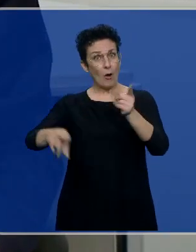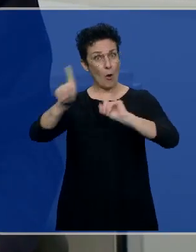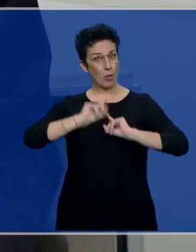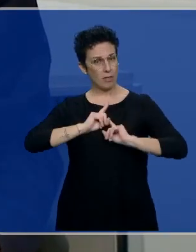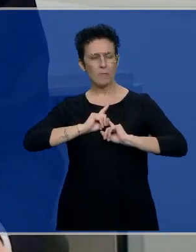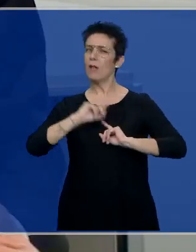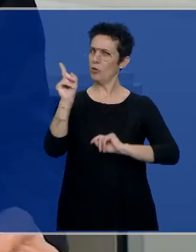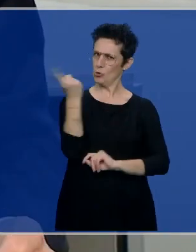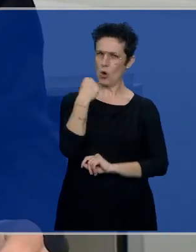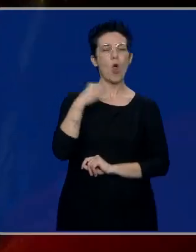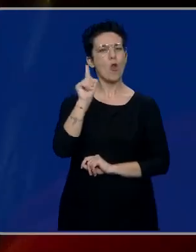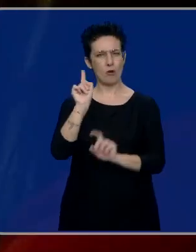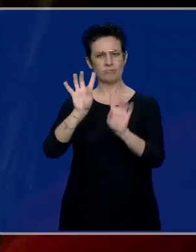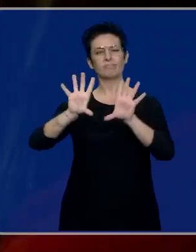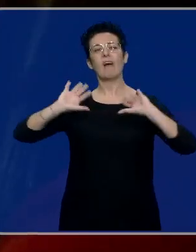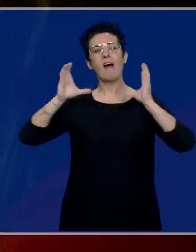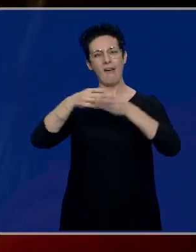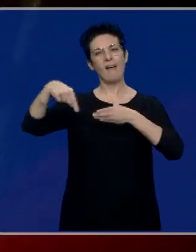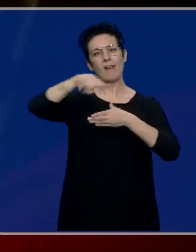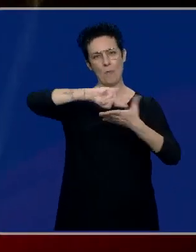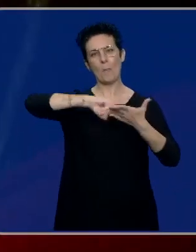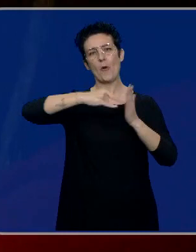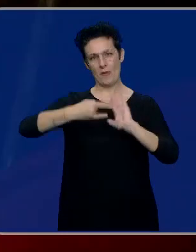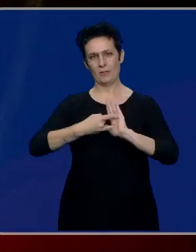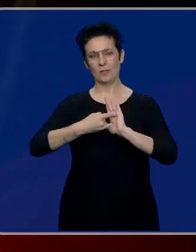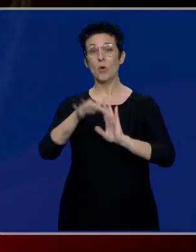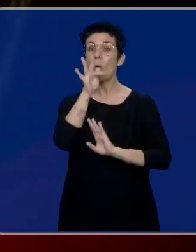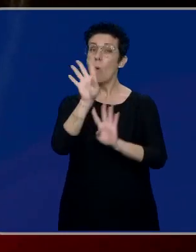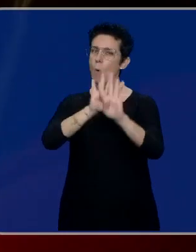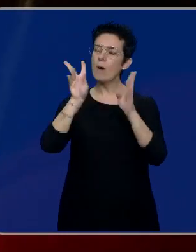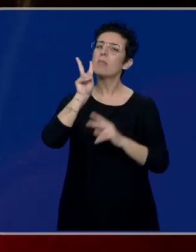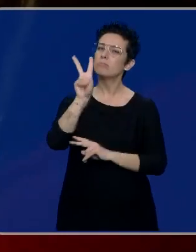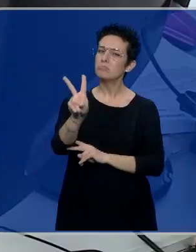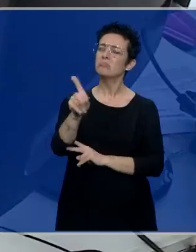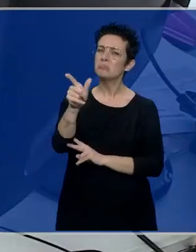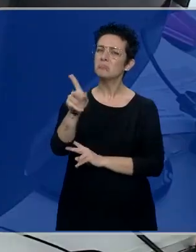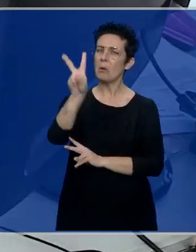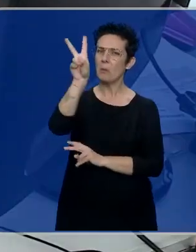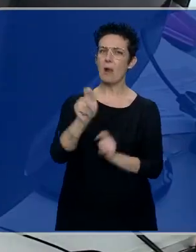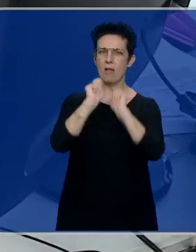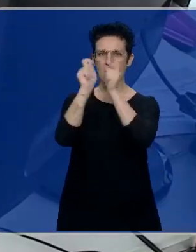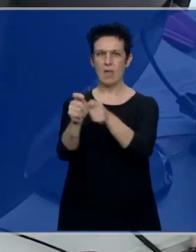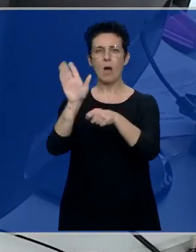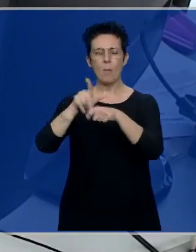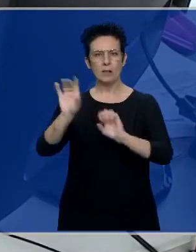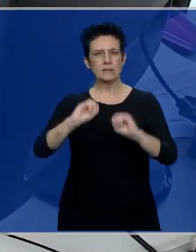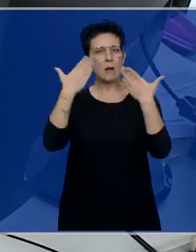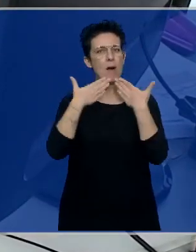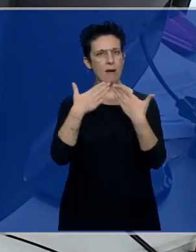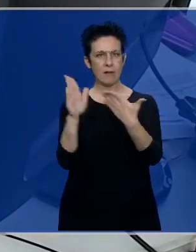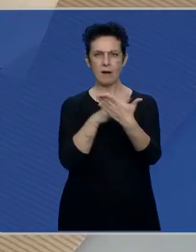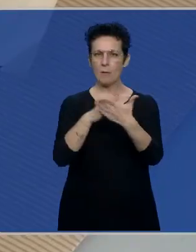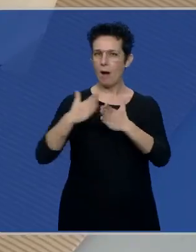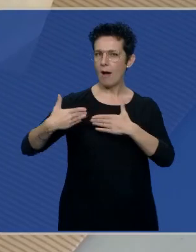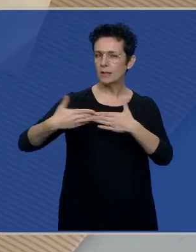es un premio a todos los que trabajamos en este proyecto. El jurado valora esa dedicación como salvaguarda de archivos literarios e